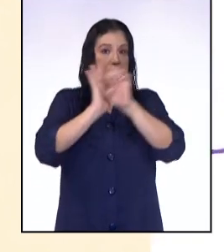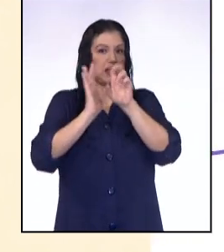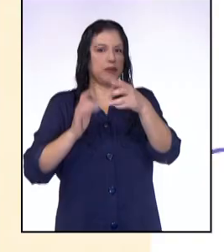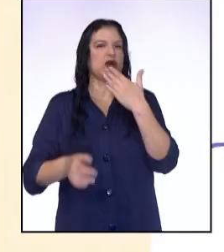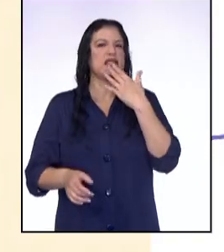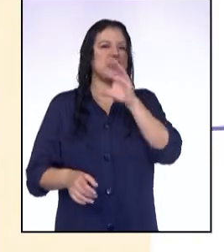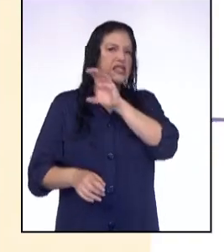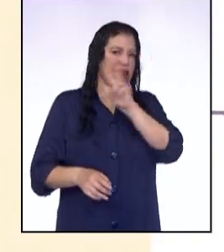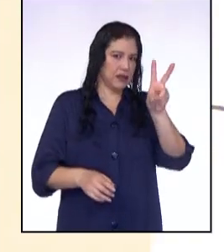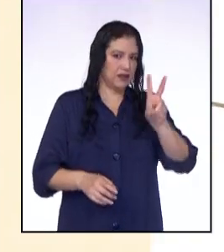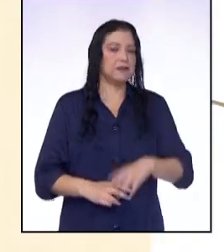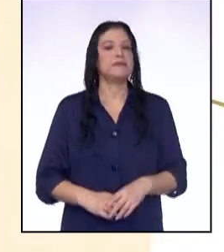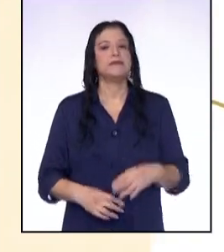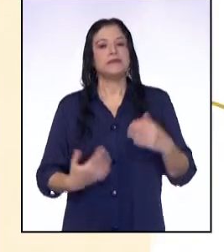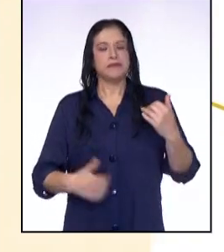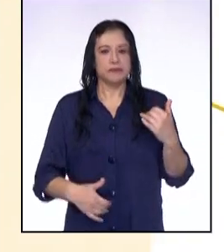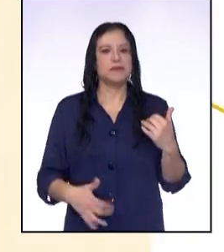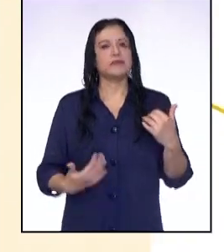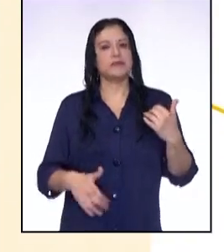César Vallejo.